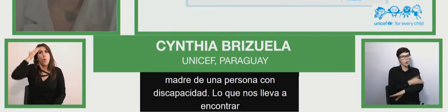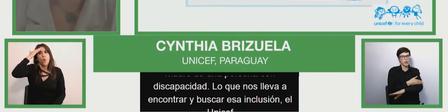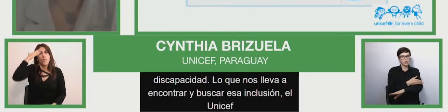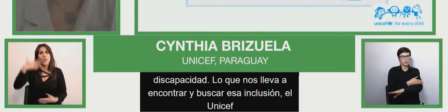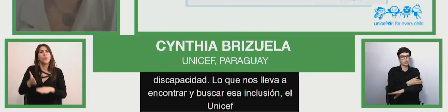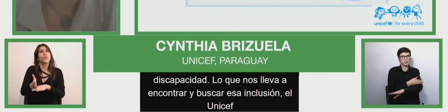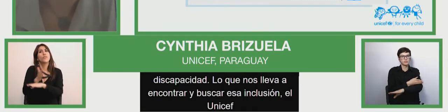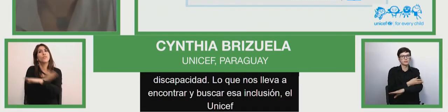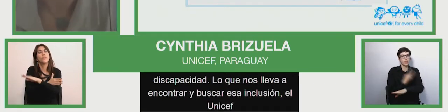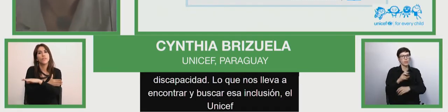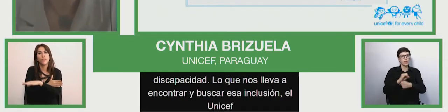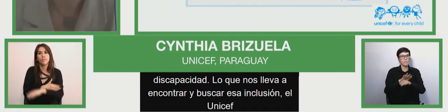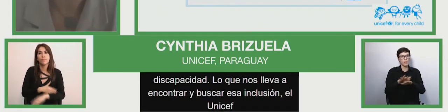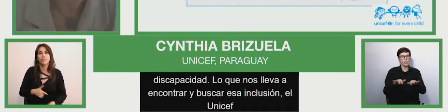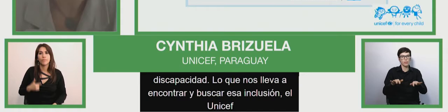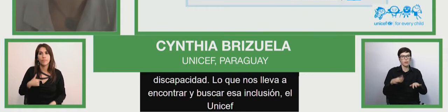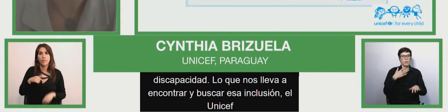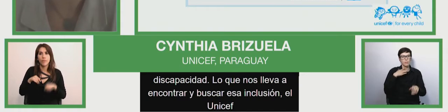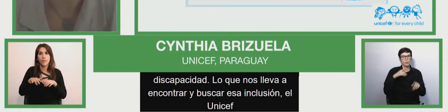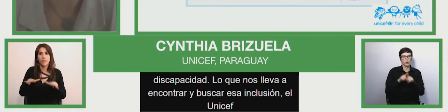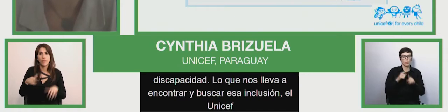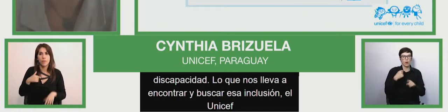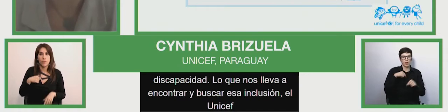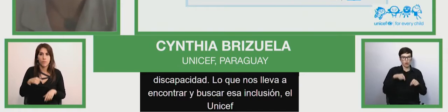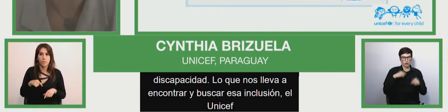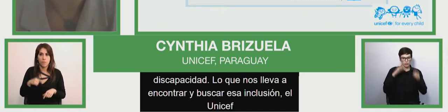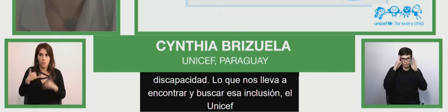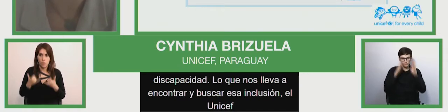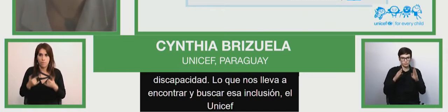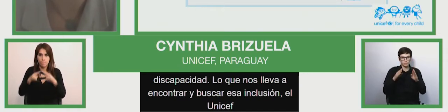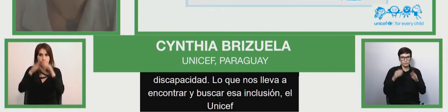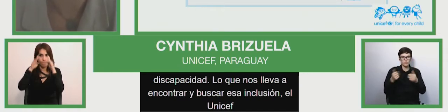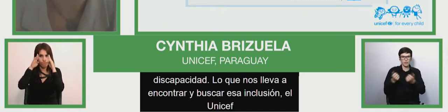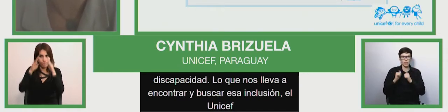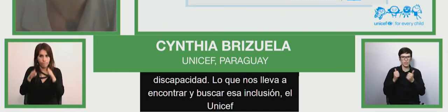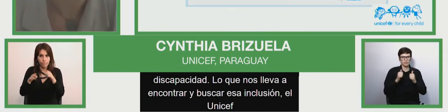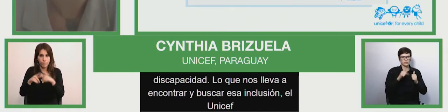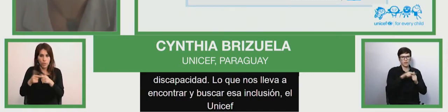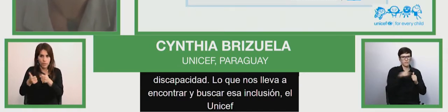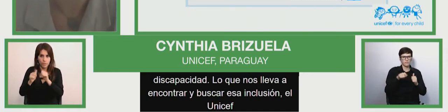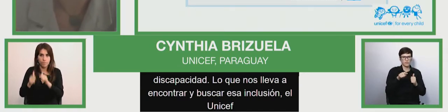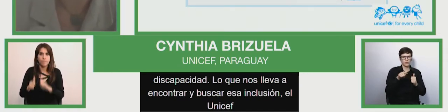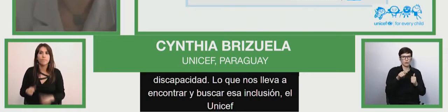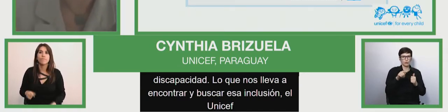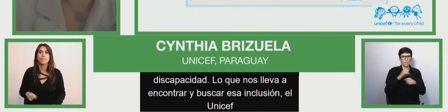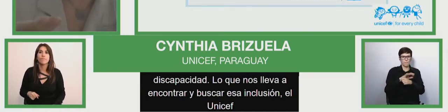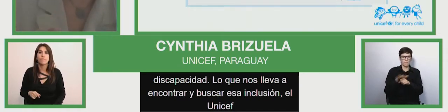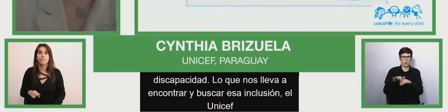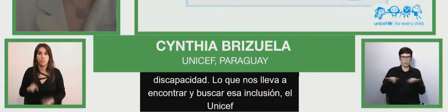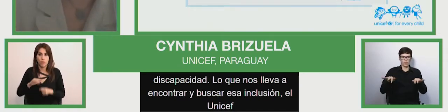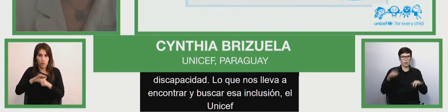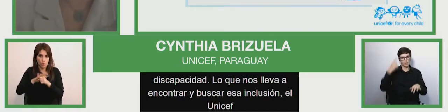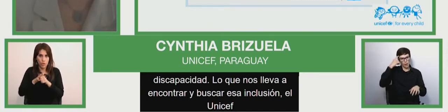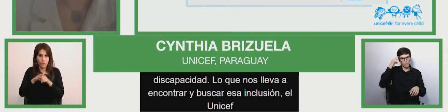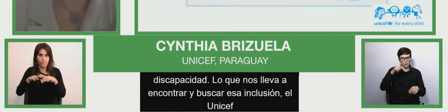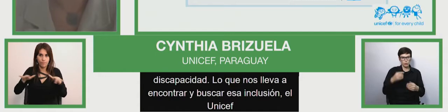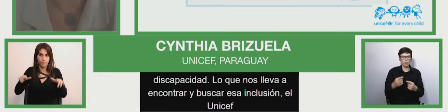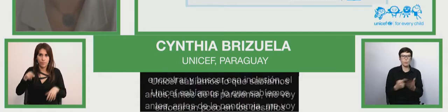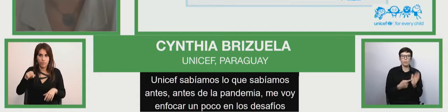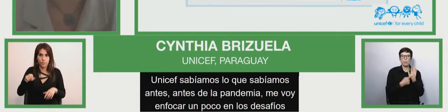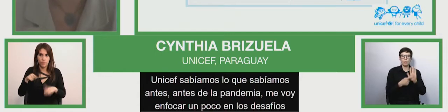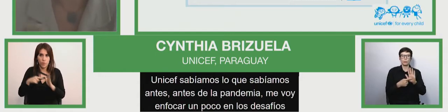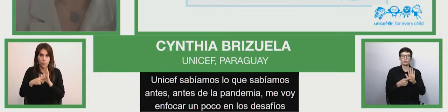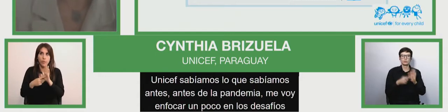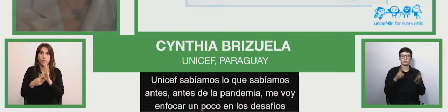Antes de la pandemia. Porque me voy a enfocar un poquito en los desafíos que nos está presentando la pandemia, pero que trae a relucir todo lo que